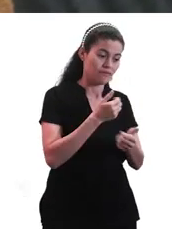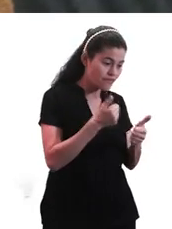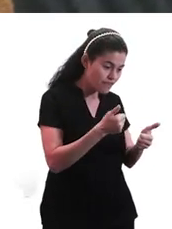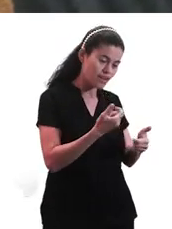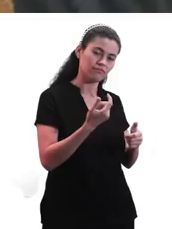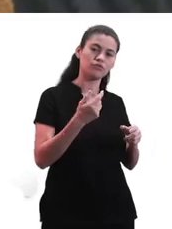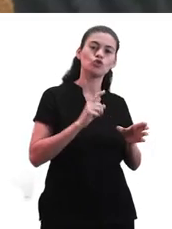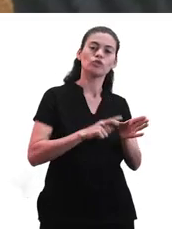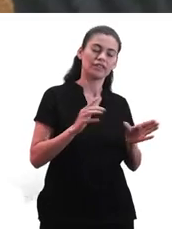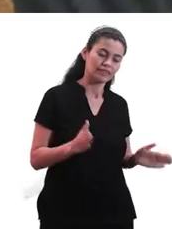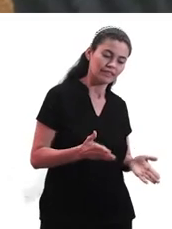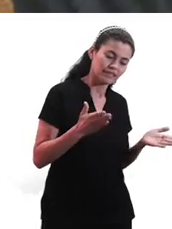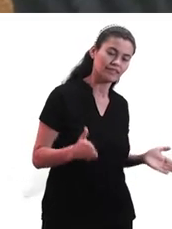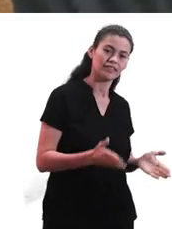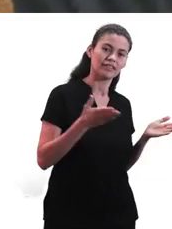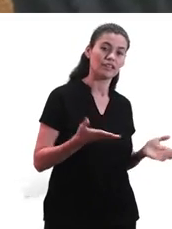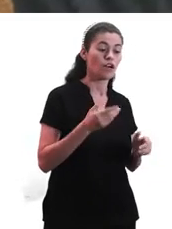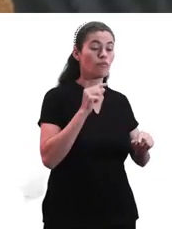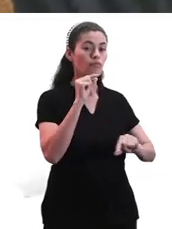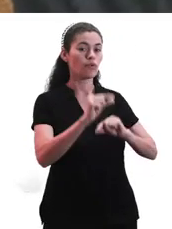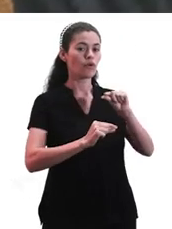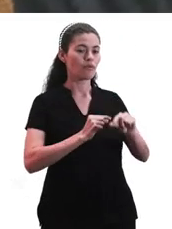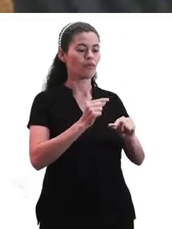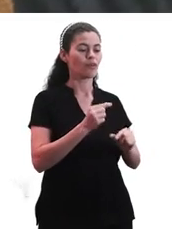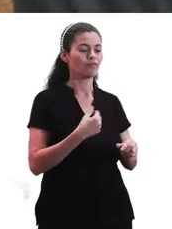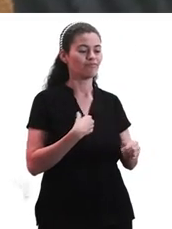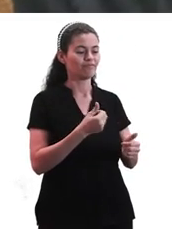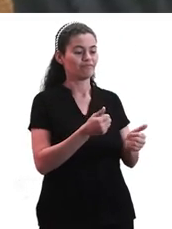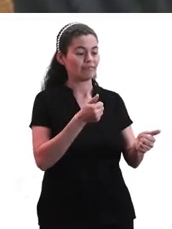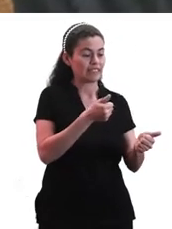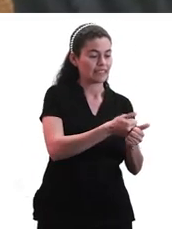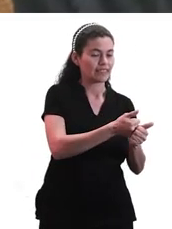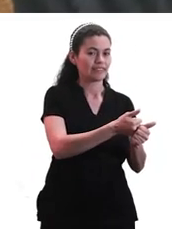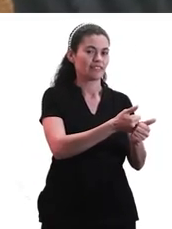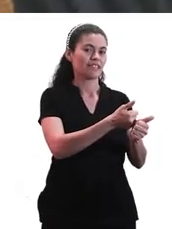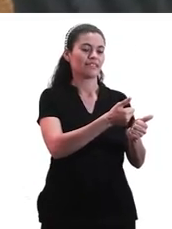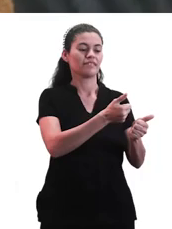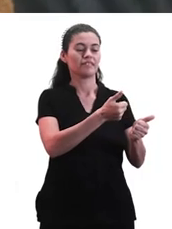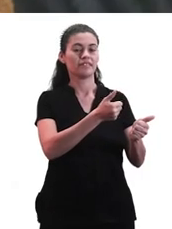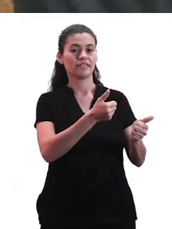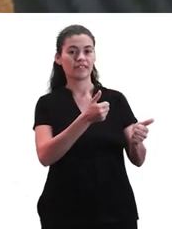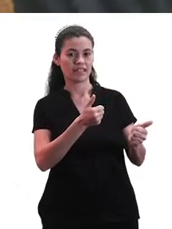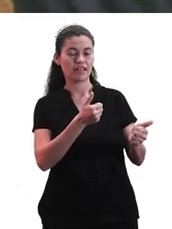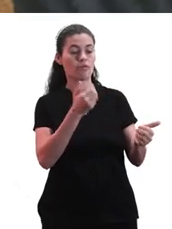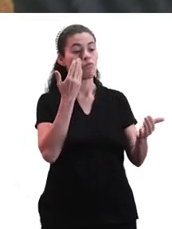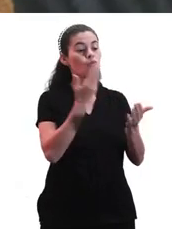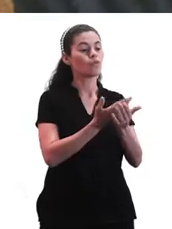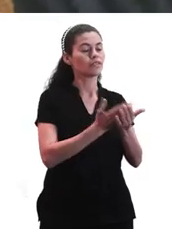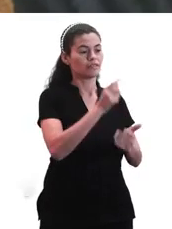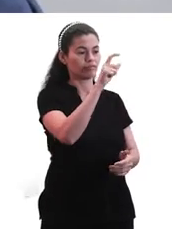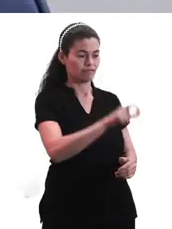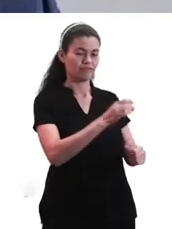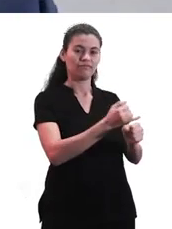¿Verdad? Y ahí, como vos decís, sacando los apoyos de a poco y que él pueda reconocer que puede, que lo pueda hacer.